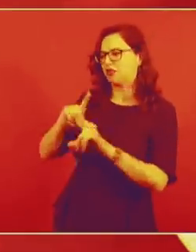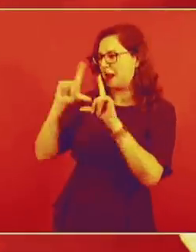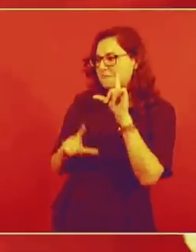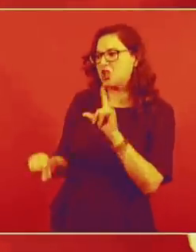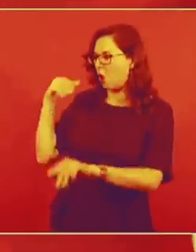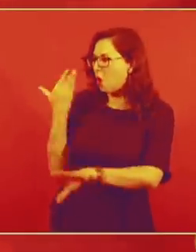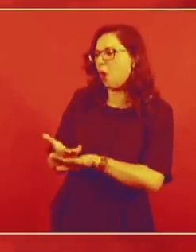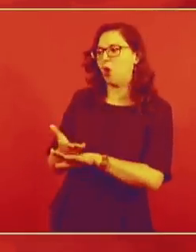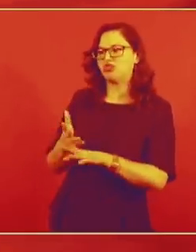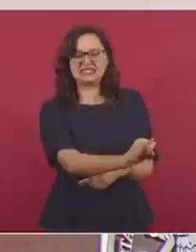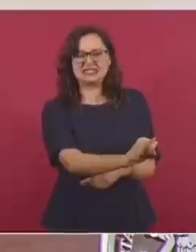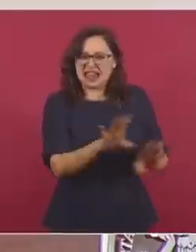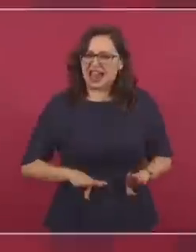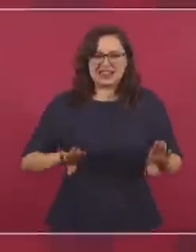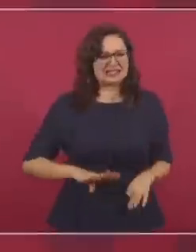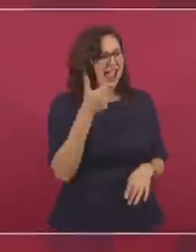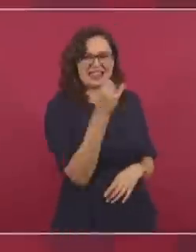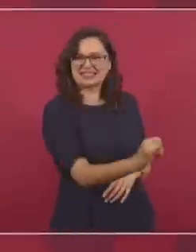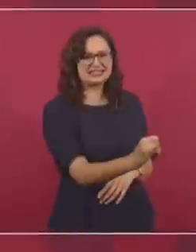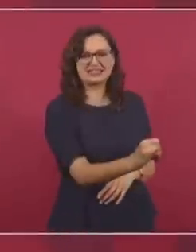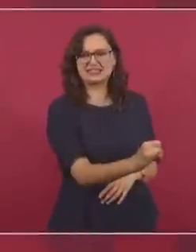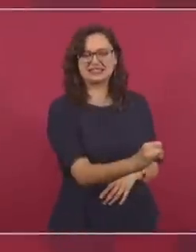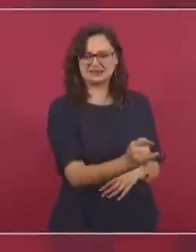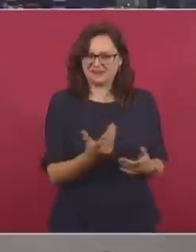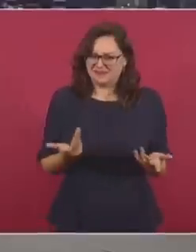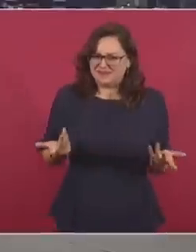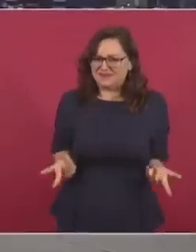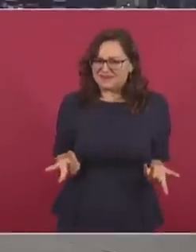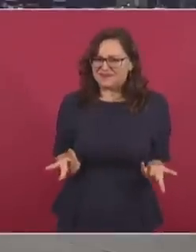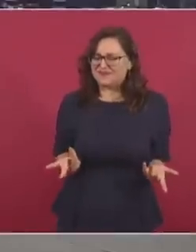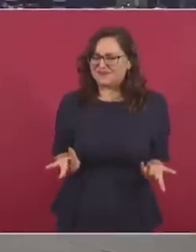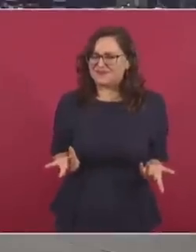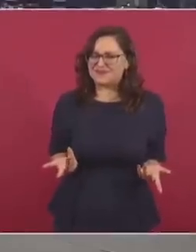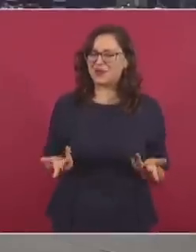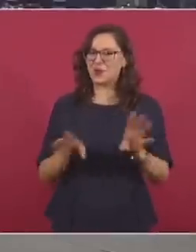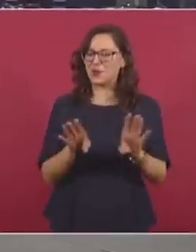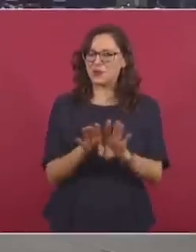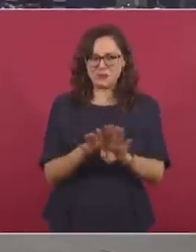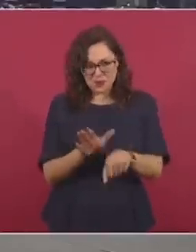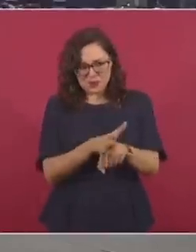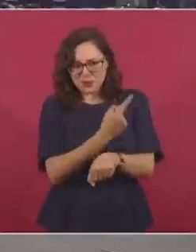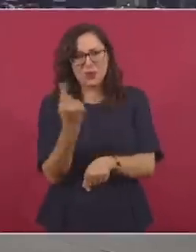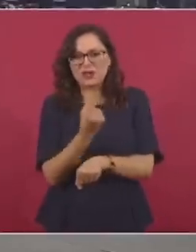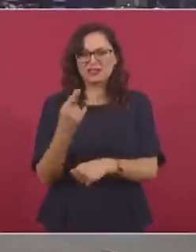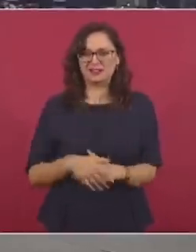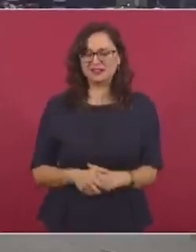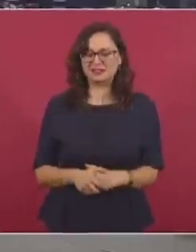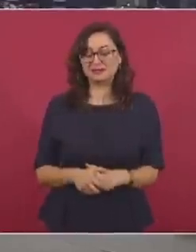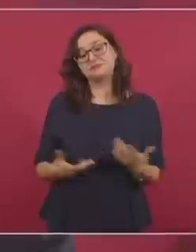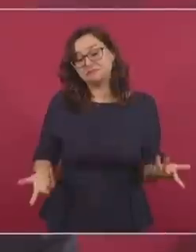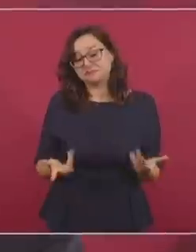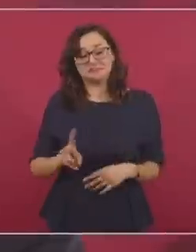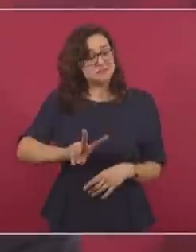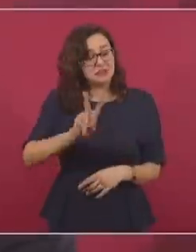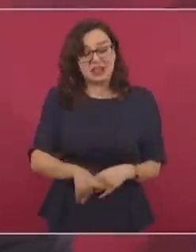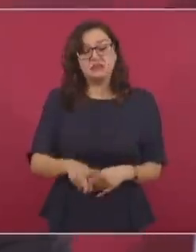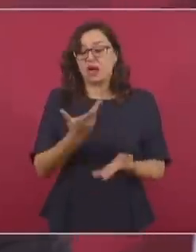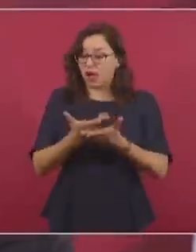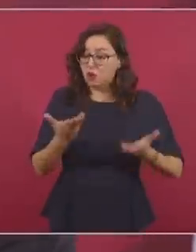porque es una actitud muy mezquina. Entonces, lo que dicen todos, y desde luego que hay muy buenos profesionales.